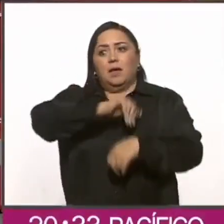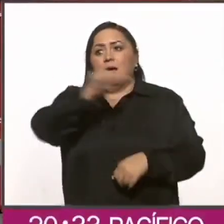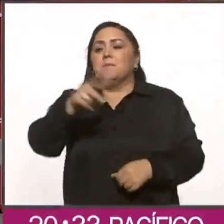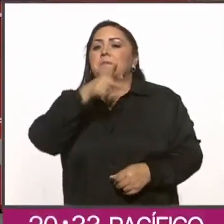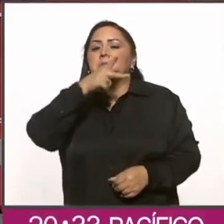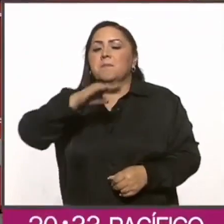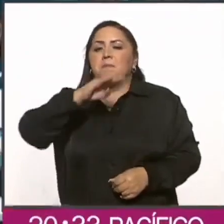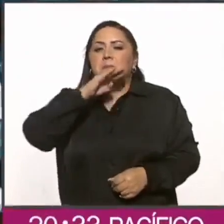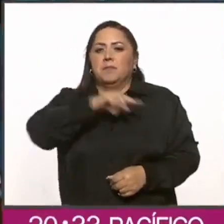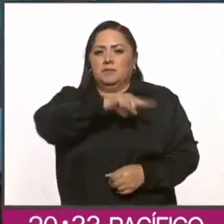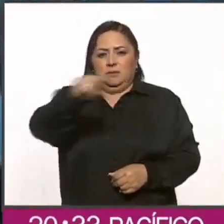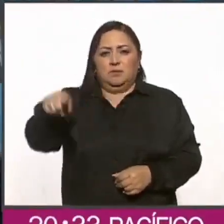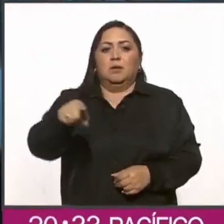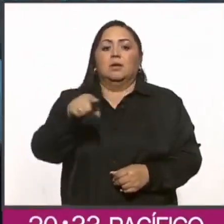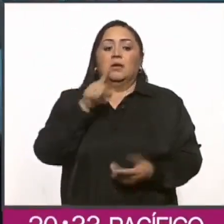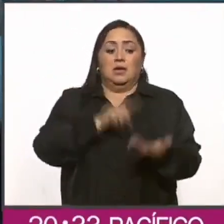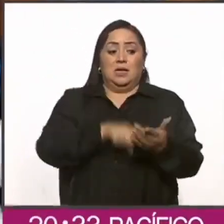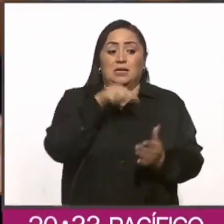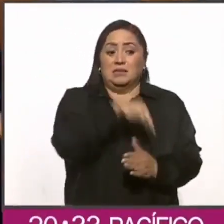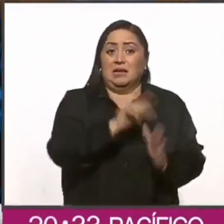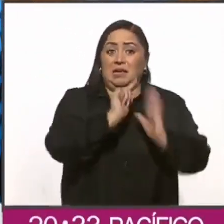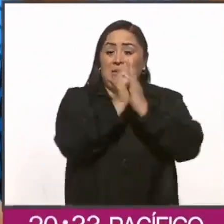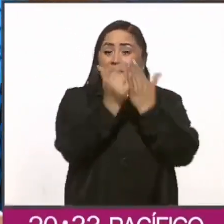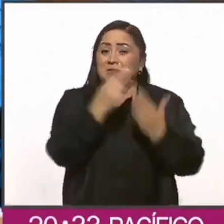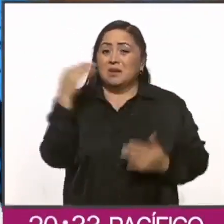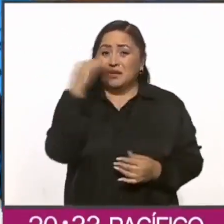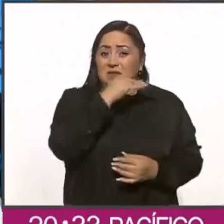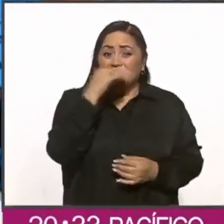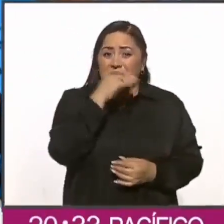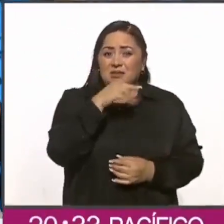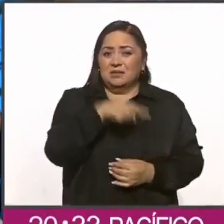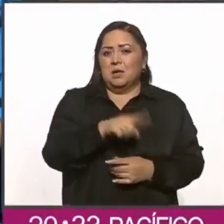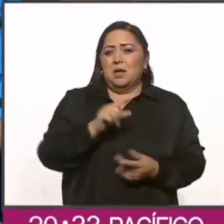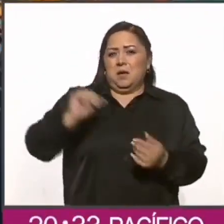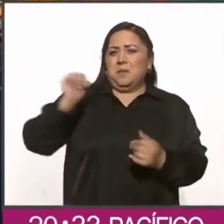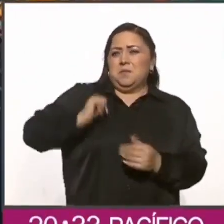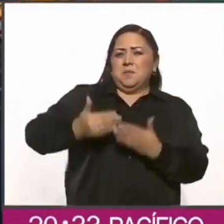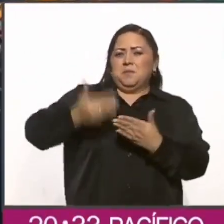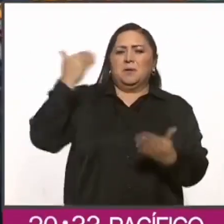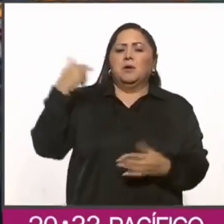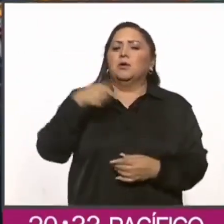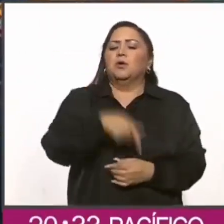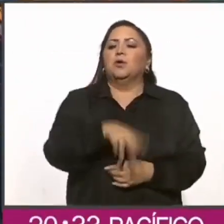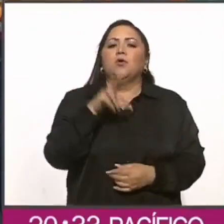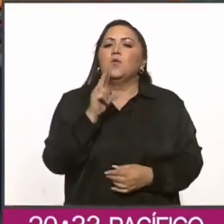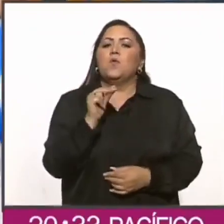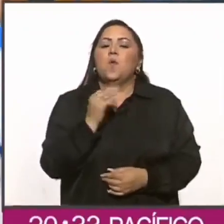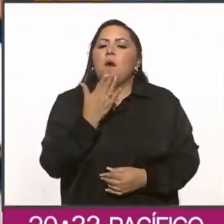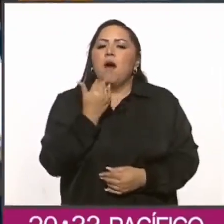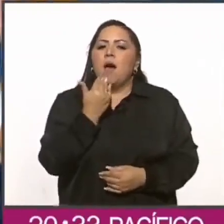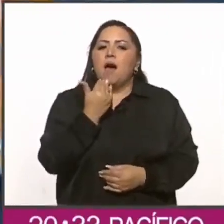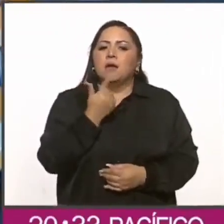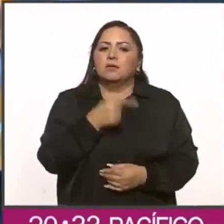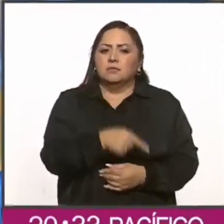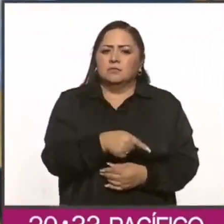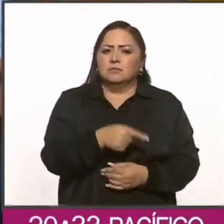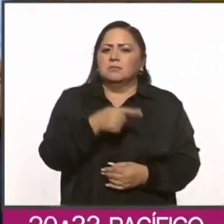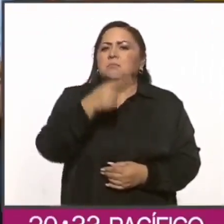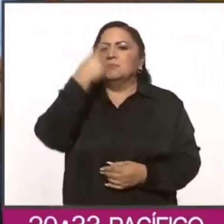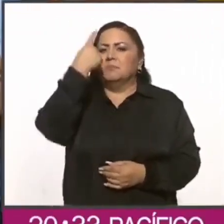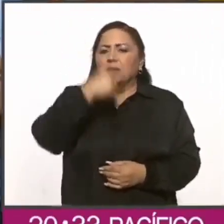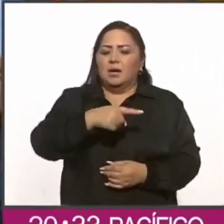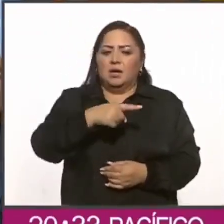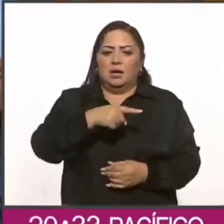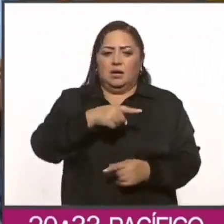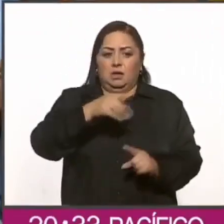padres y madres de familia que los libros de texto gratuitos de ciclos anteriores no cuentan con los elementos necesarios para